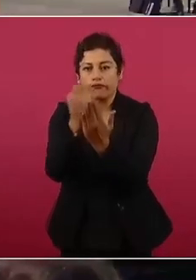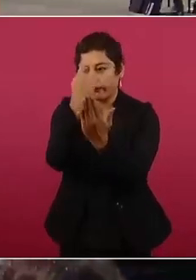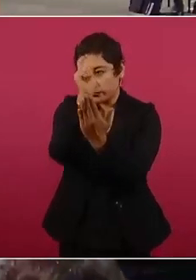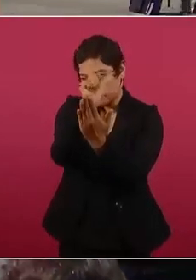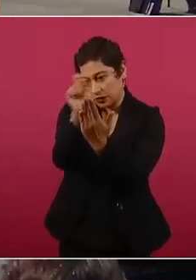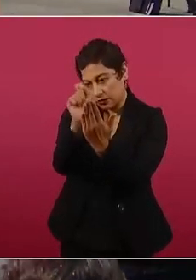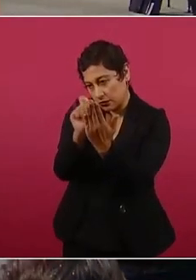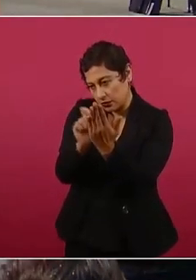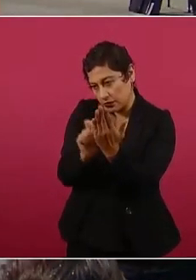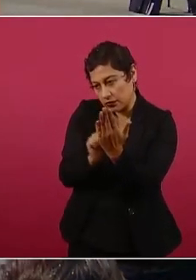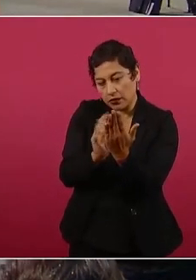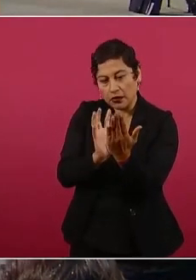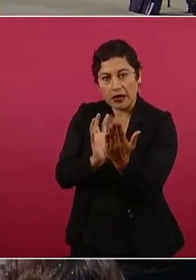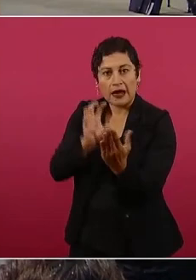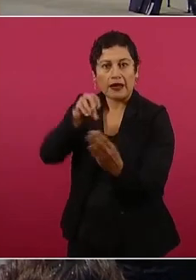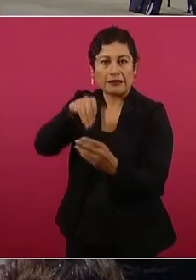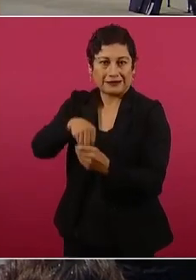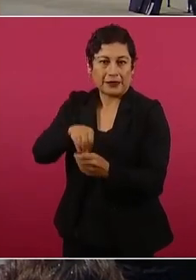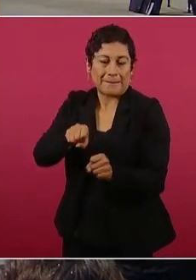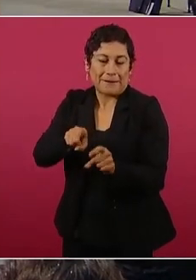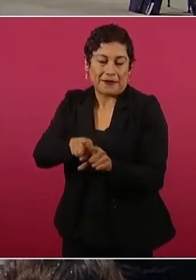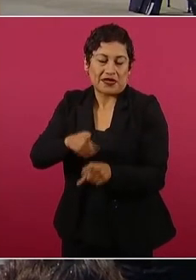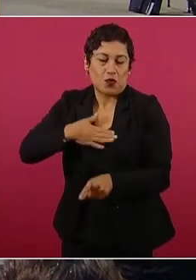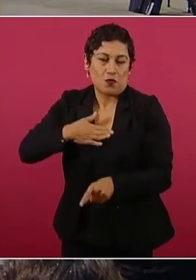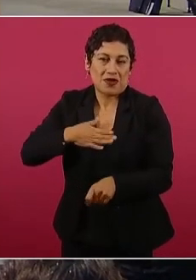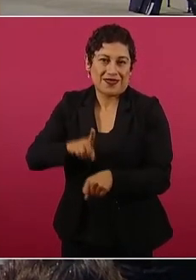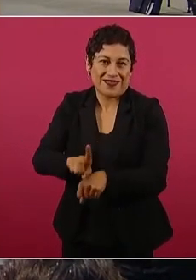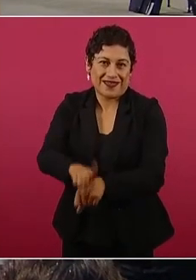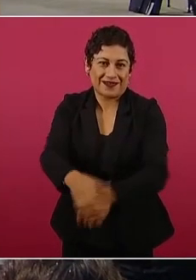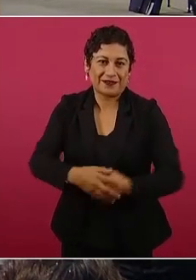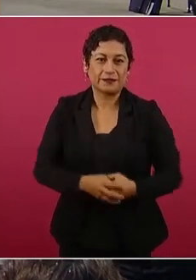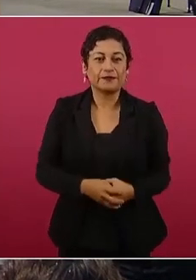Pero miren los apuntes del general.